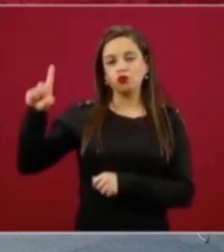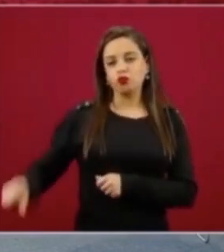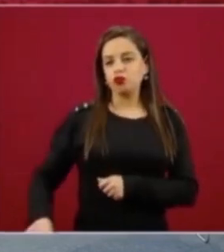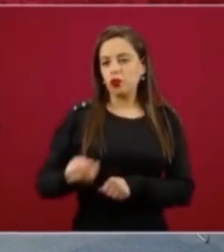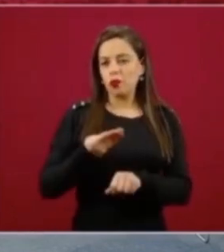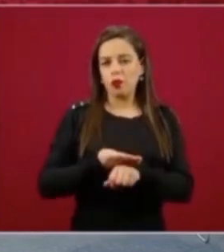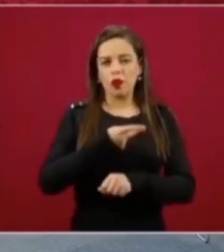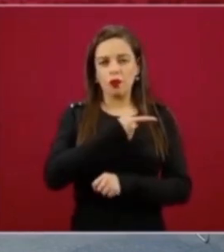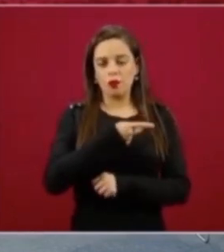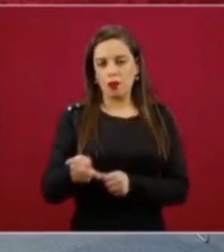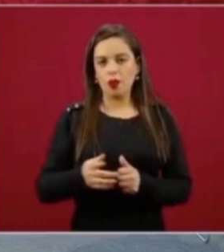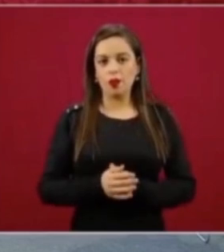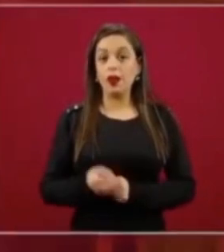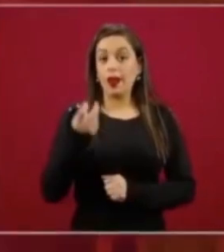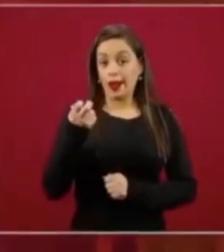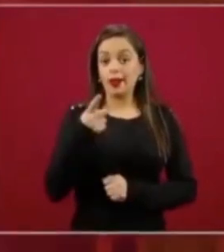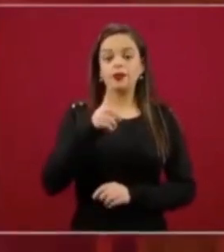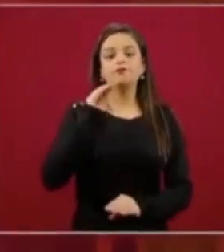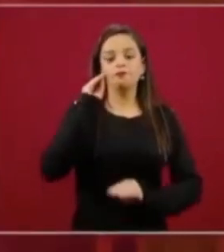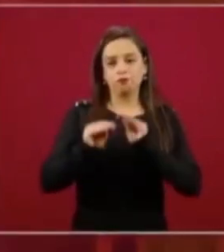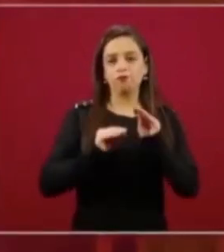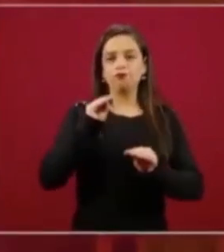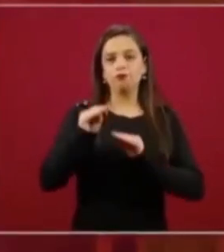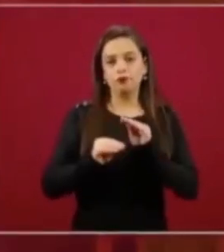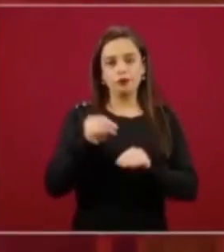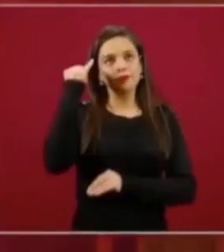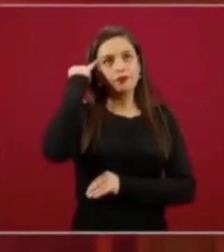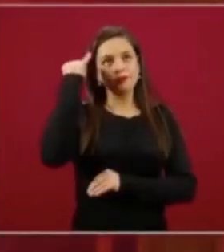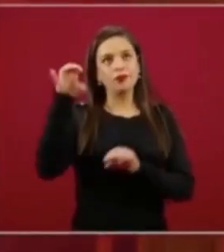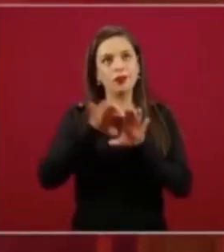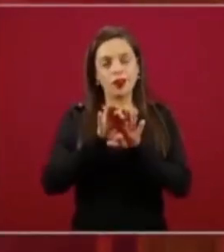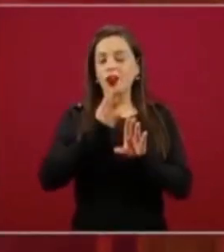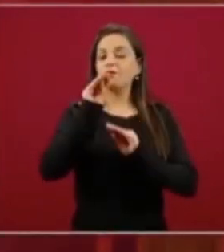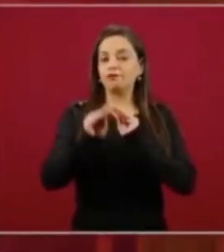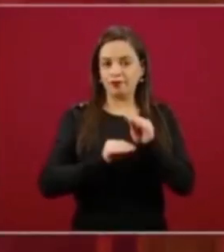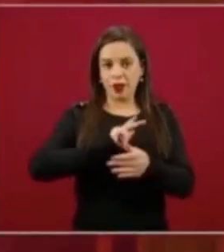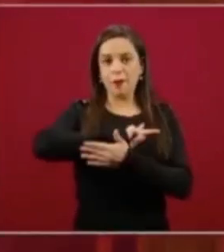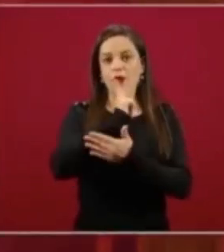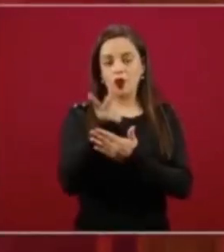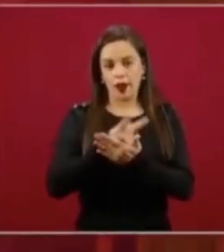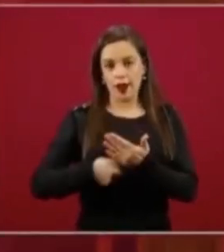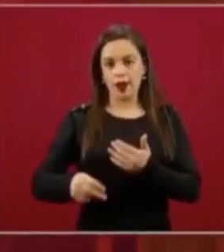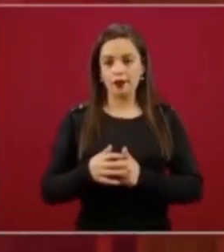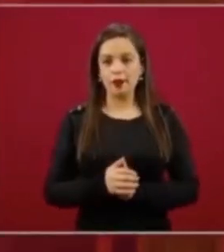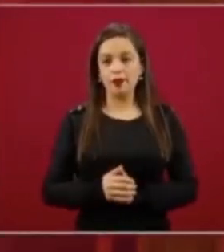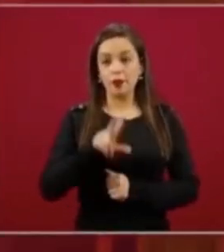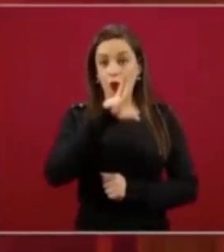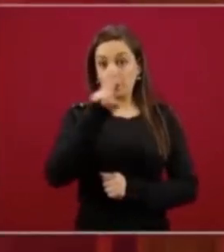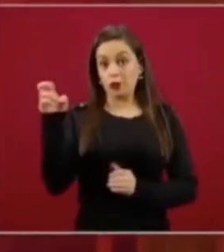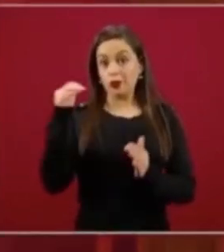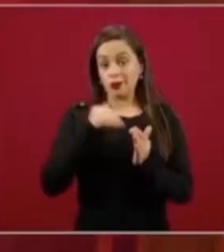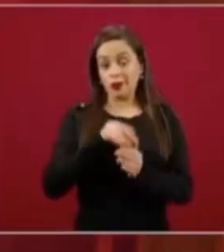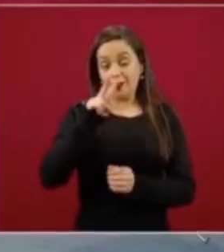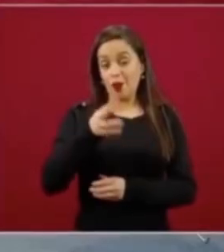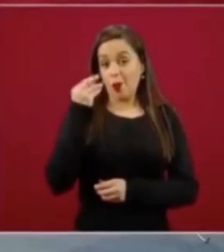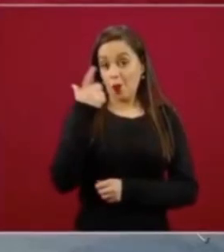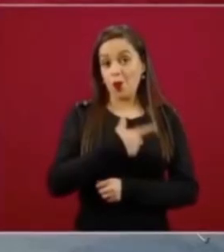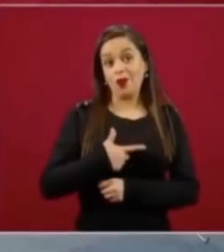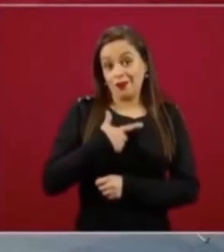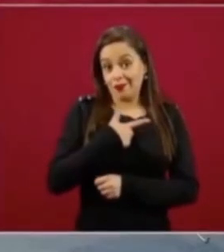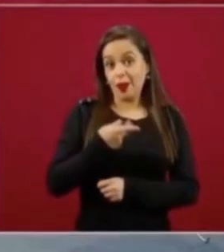el diseño de este programa. Nos da mucho gusto ya estar en 800 mil, pero vamos a ir por más.